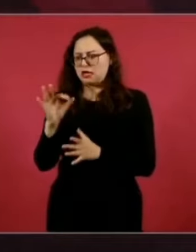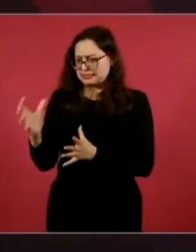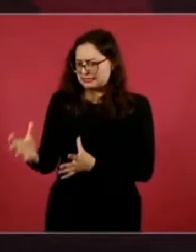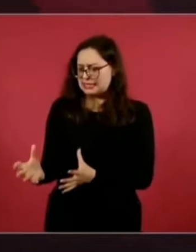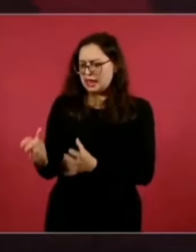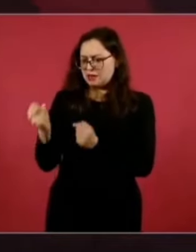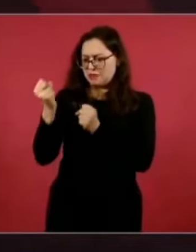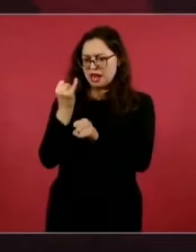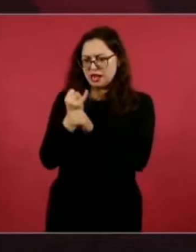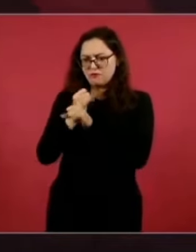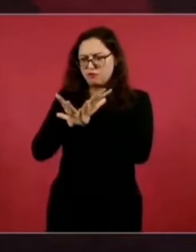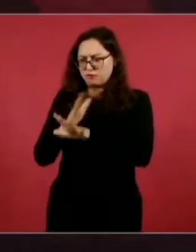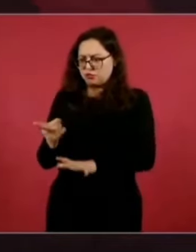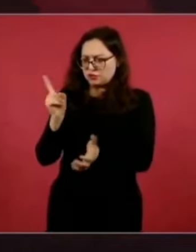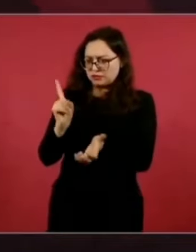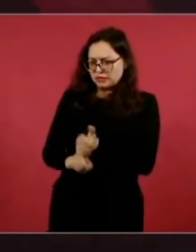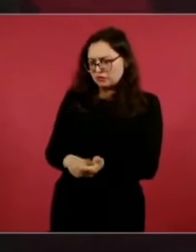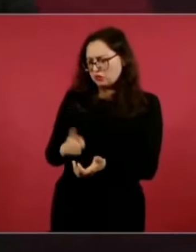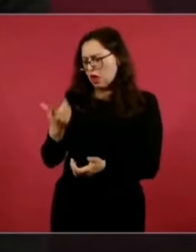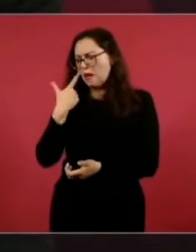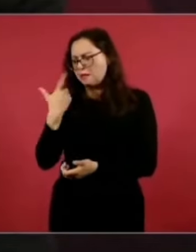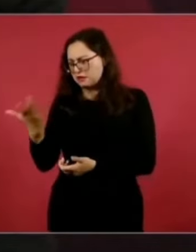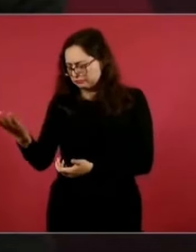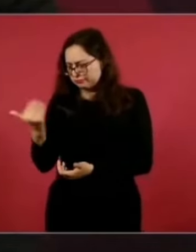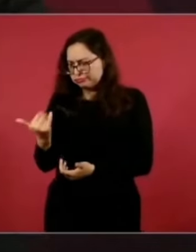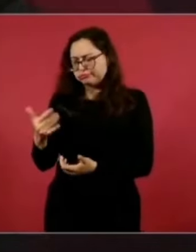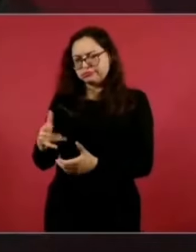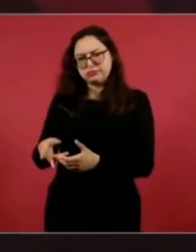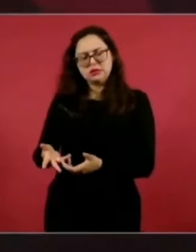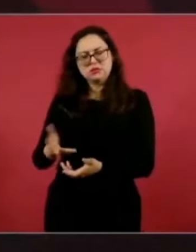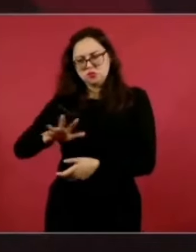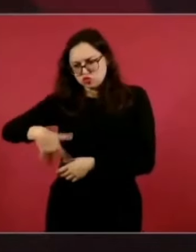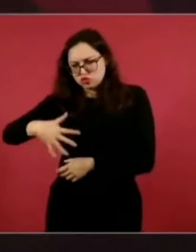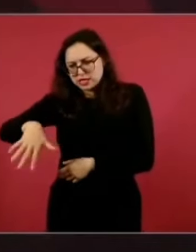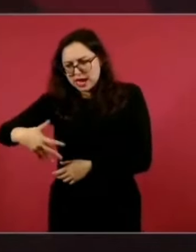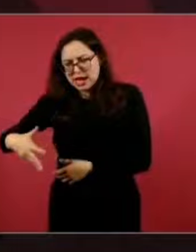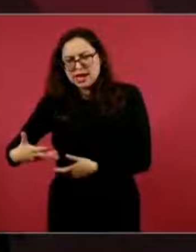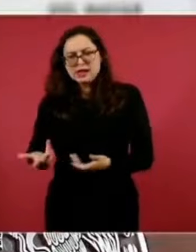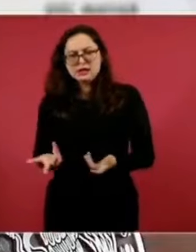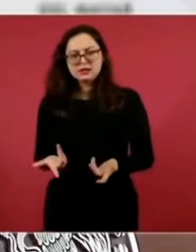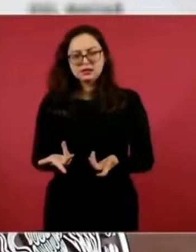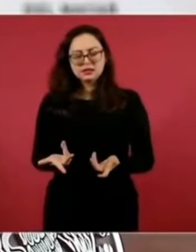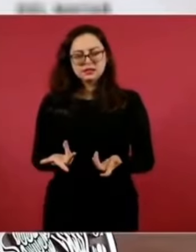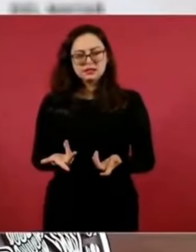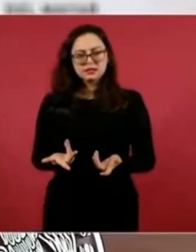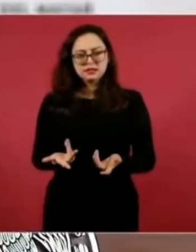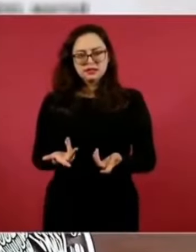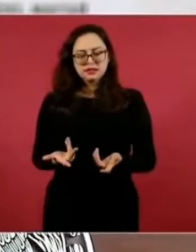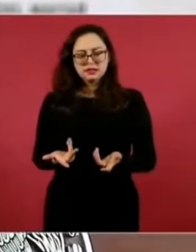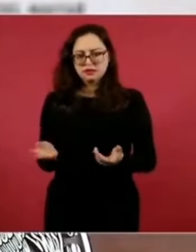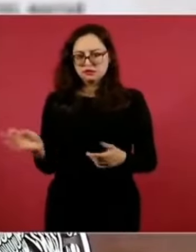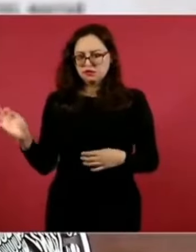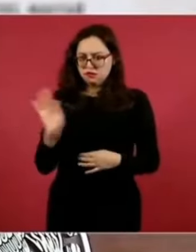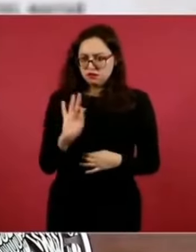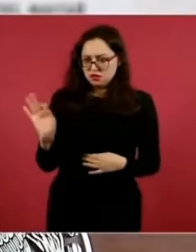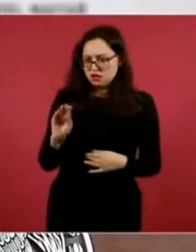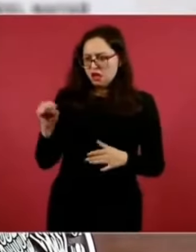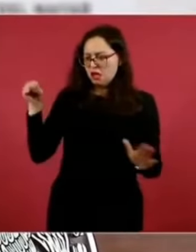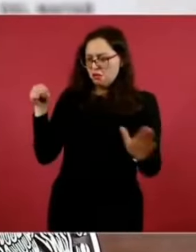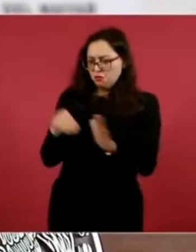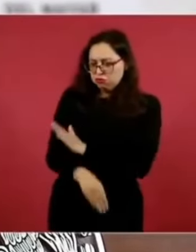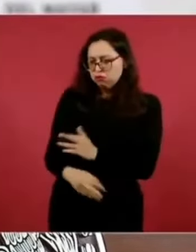todo lo que hayan destruido o